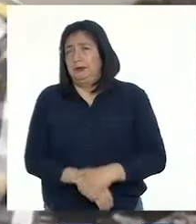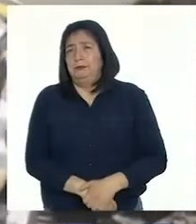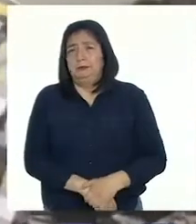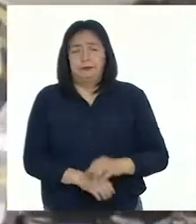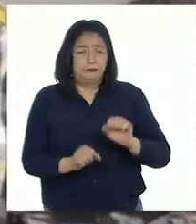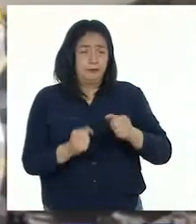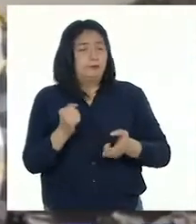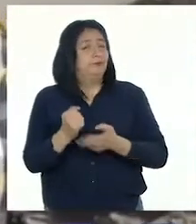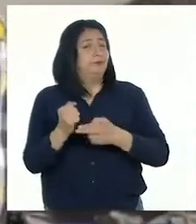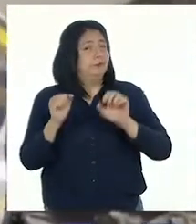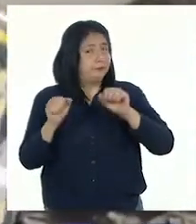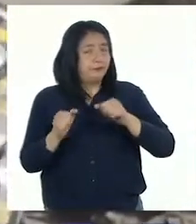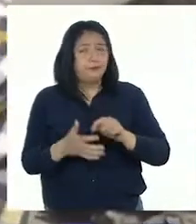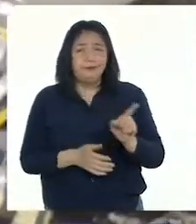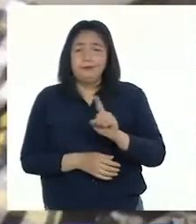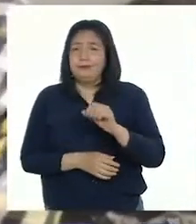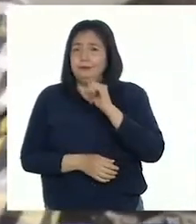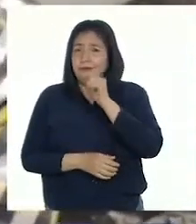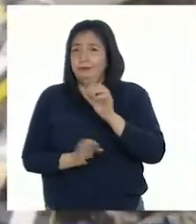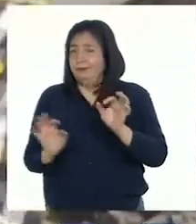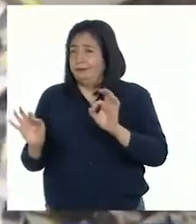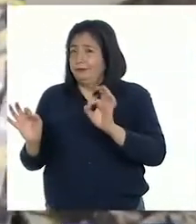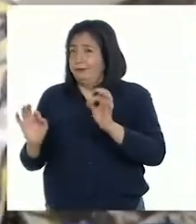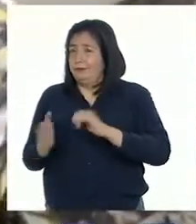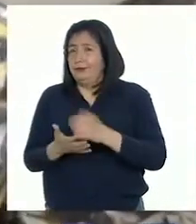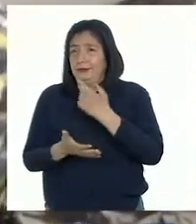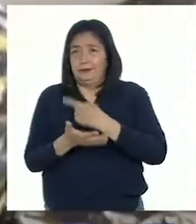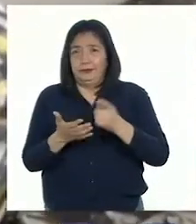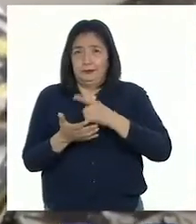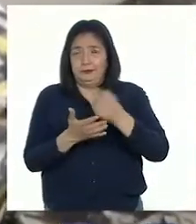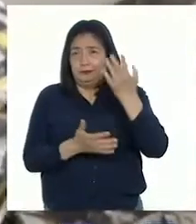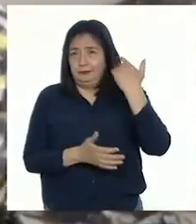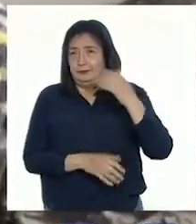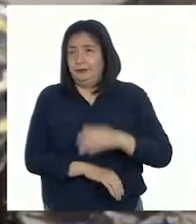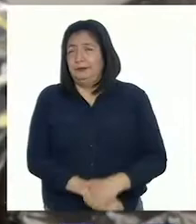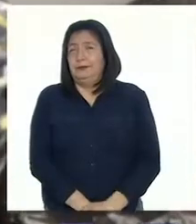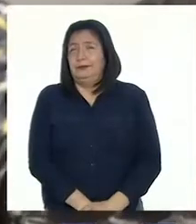Así me aseguraba de que no me faltara nada de las semanas anteriores.